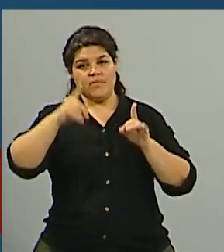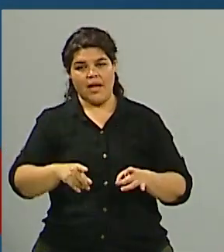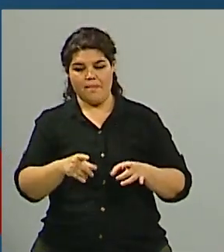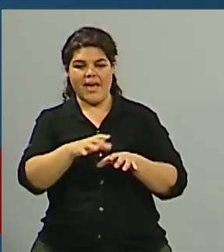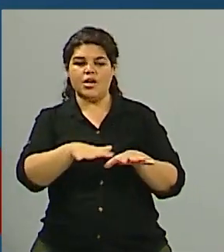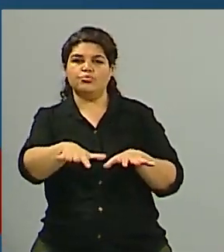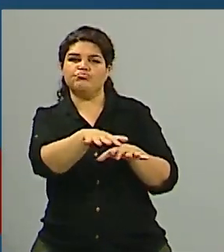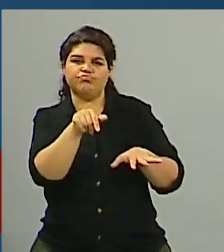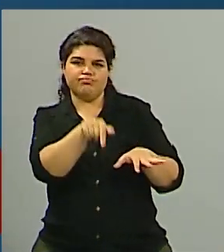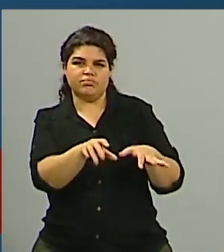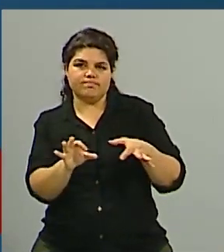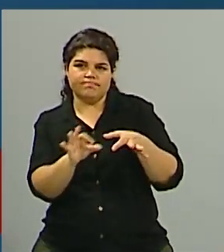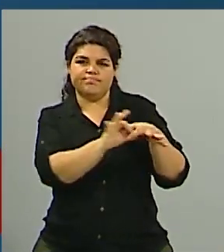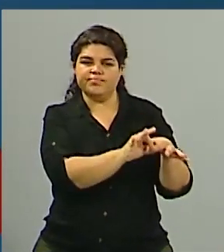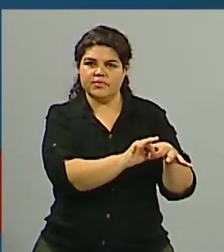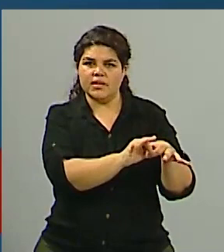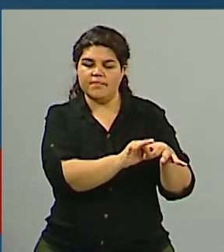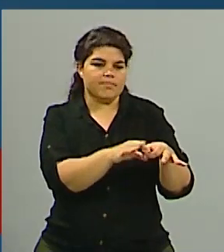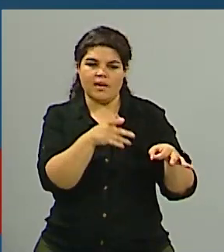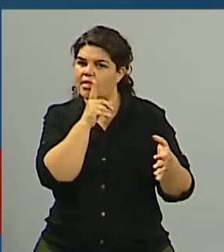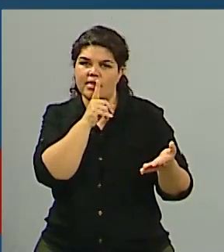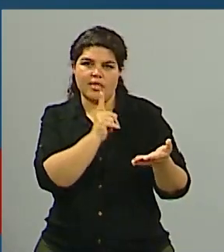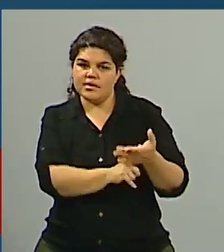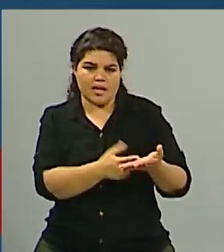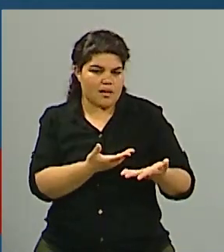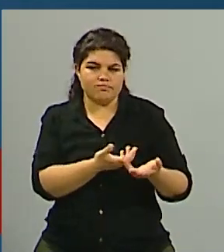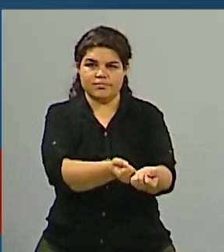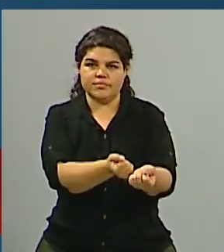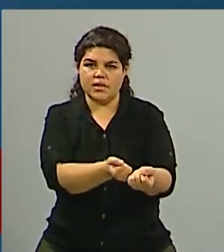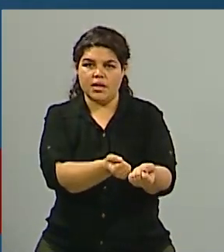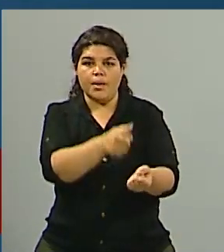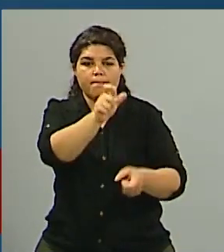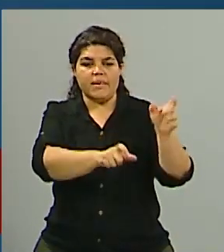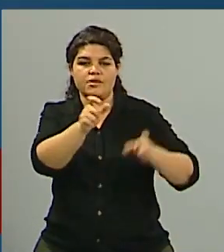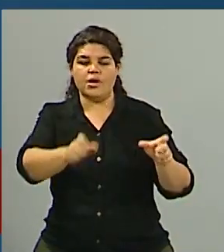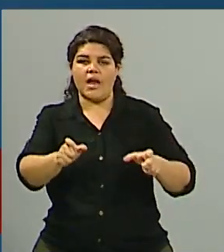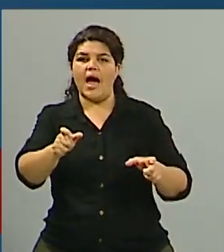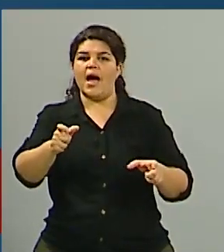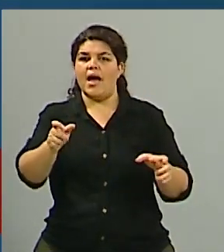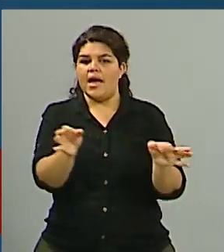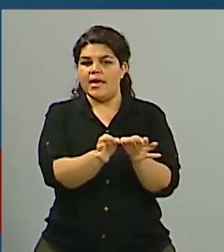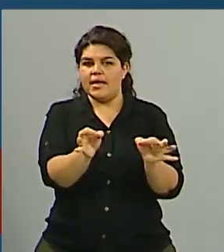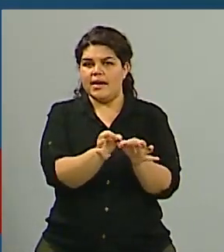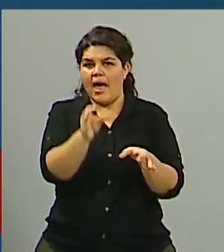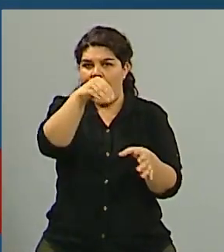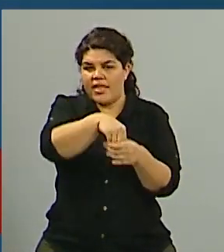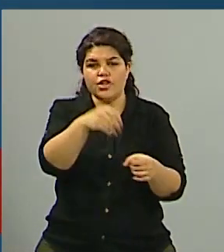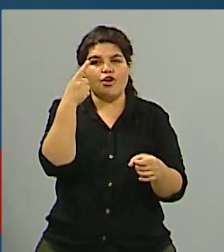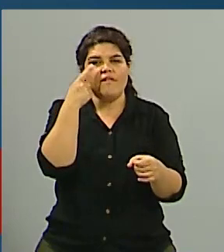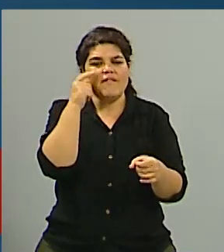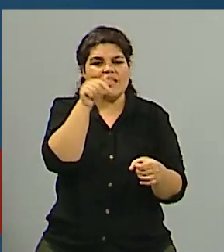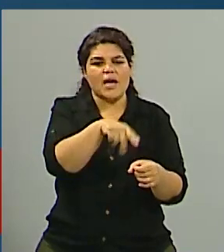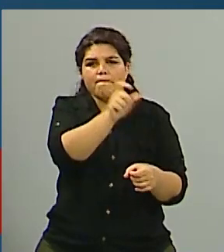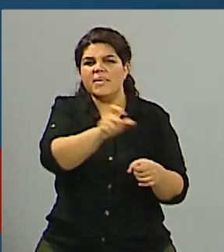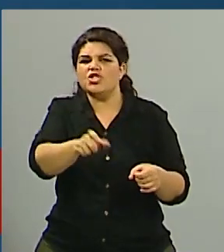argentina es la de sostener que quienes habitan las Islas Malvinas son habitantes del territorio argentino y no